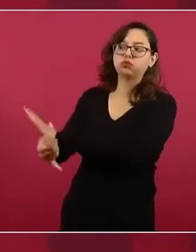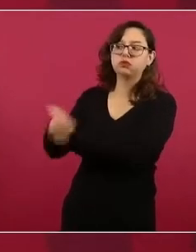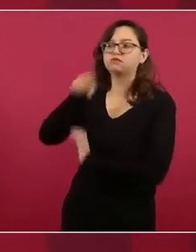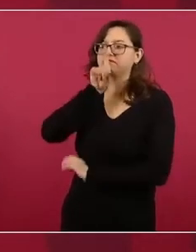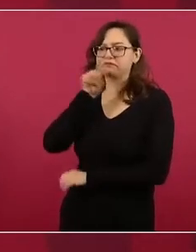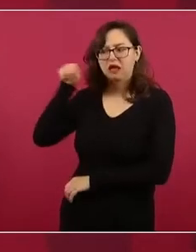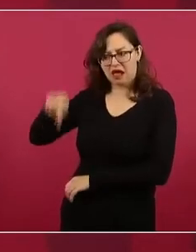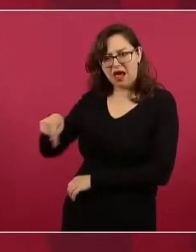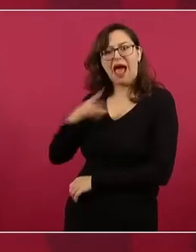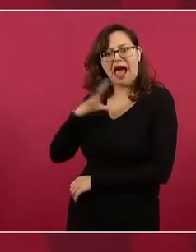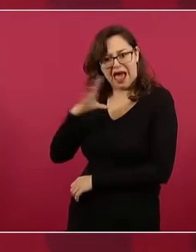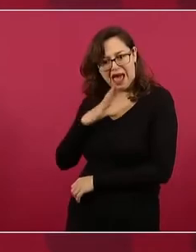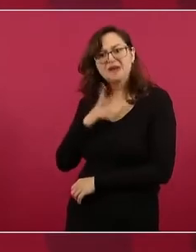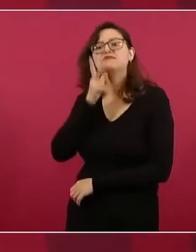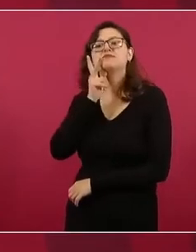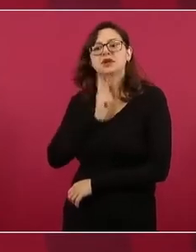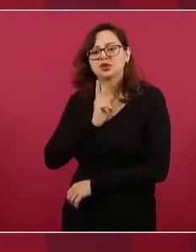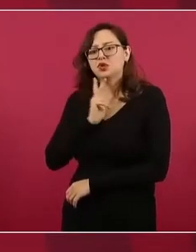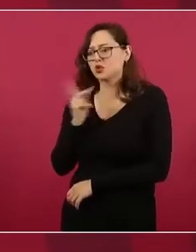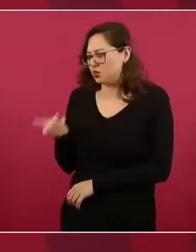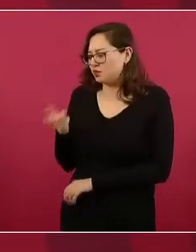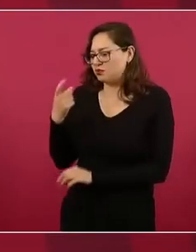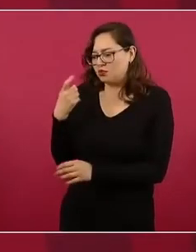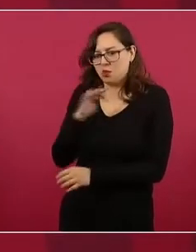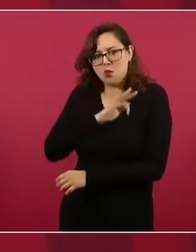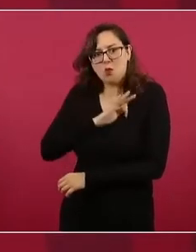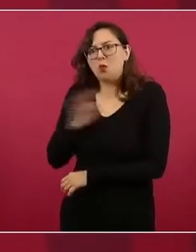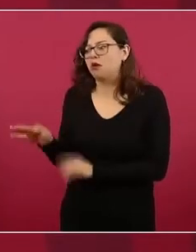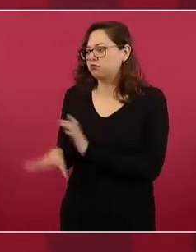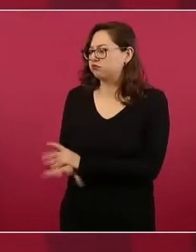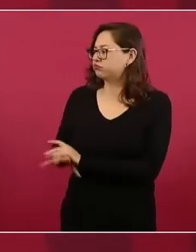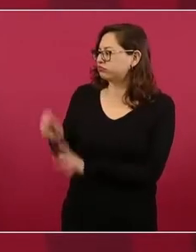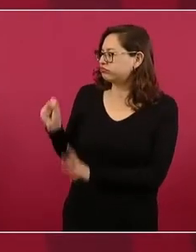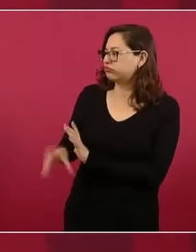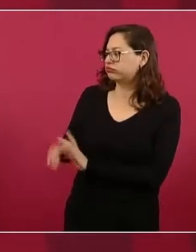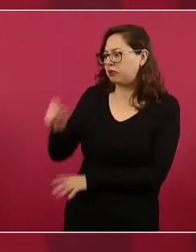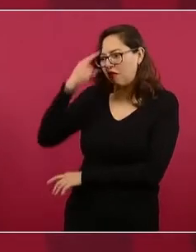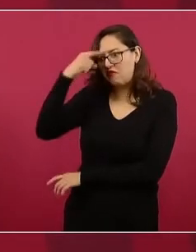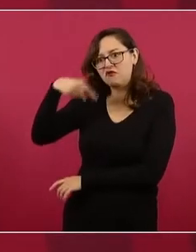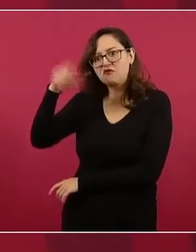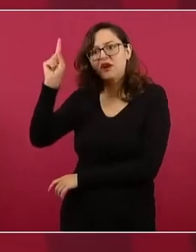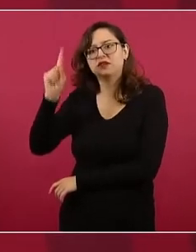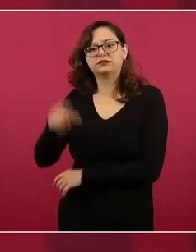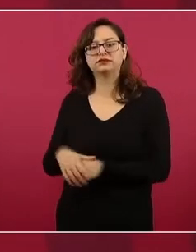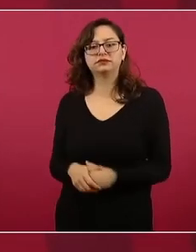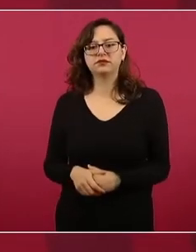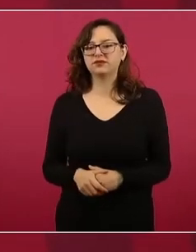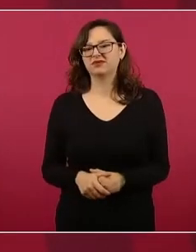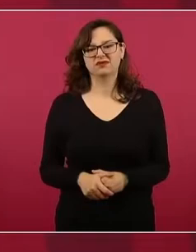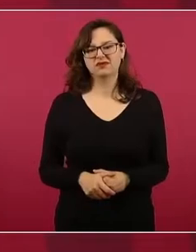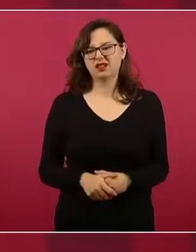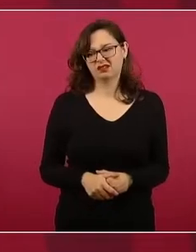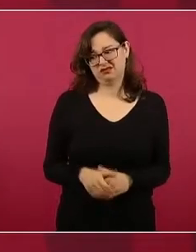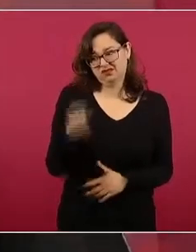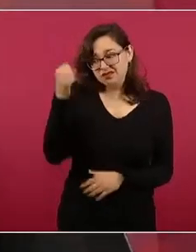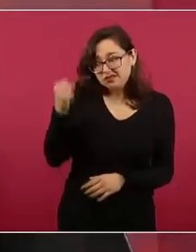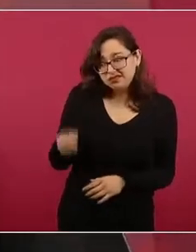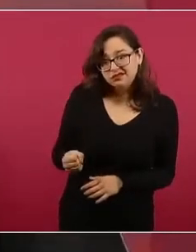que está el petróleo y que cuesta menos extraerlo? Ah, porque no les importaba